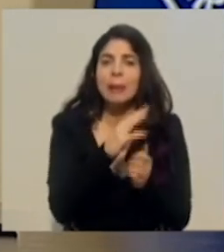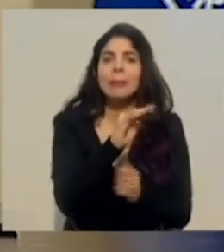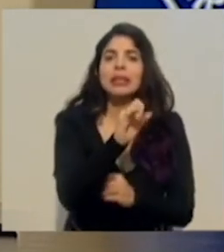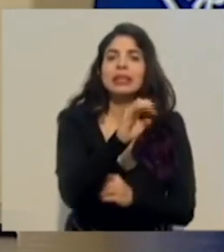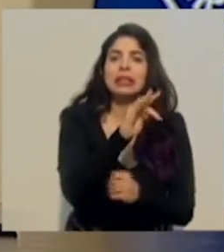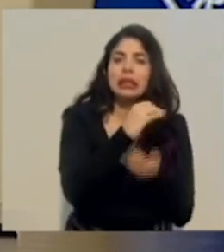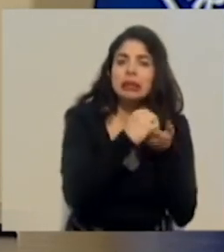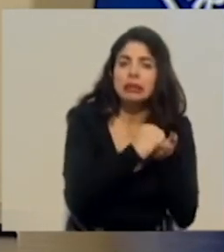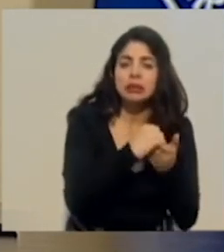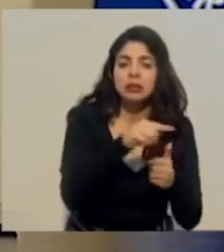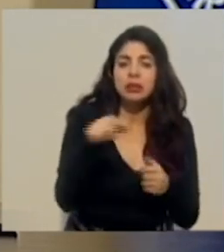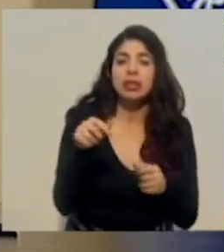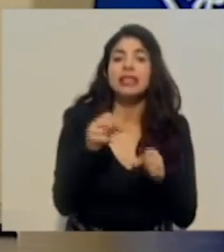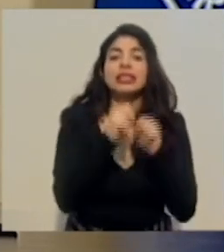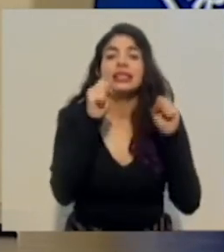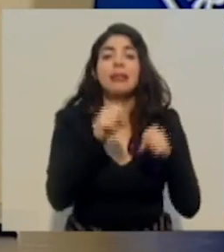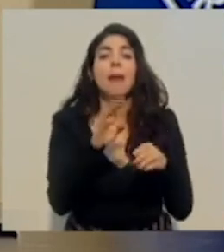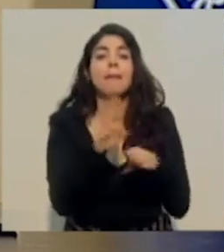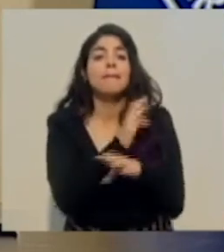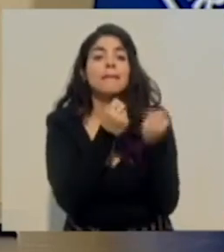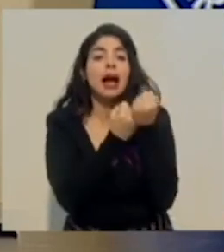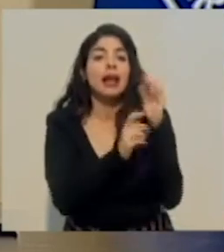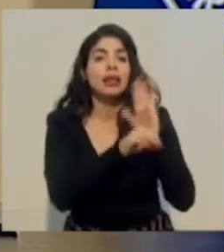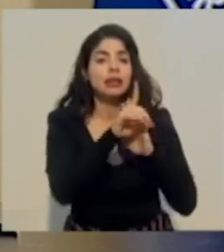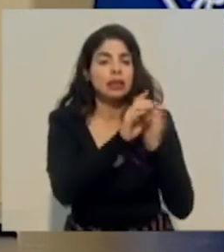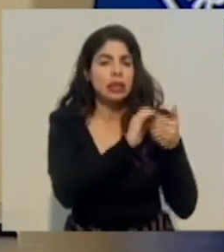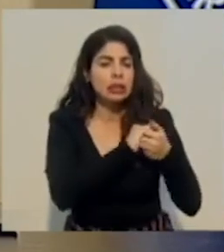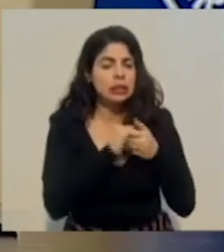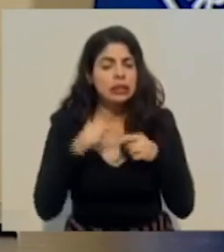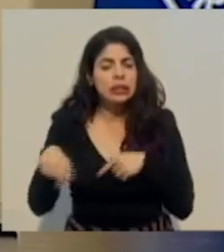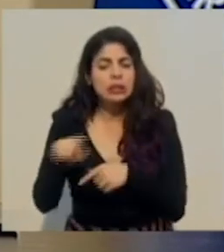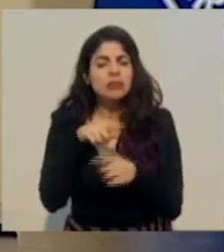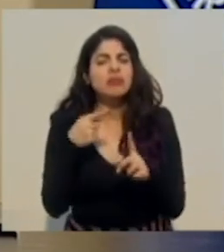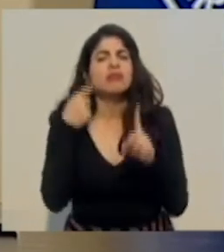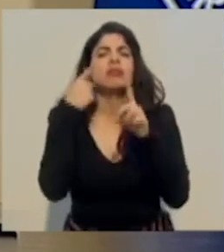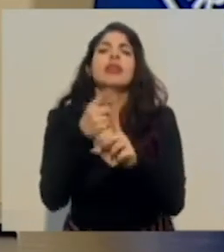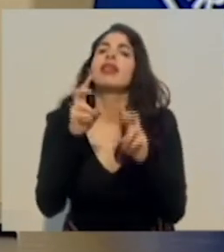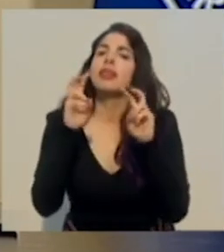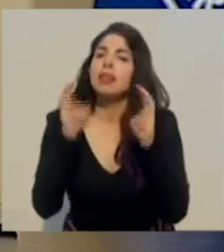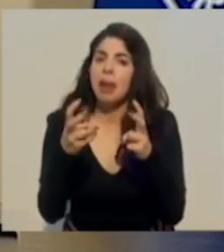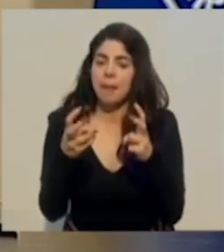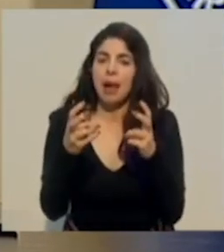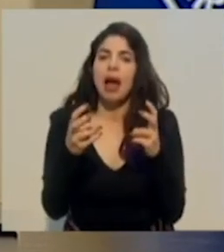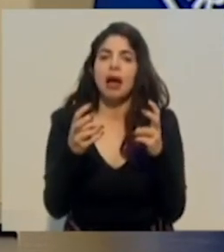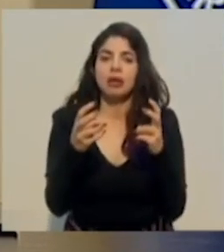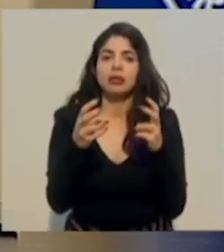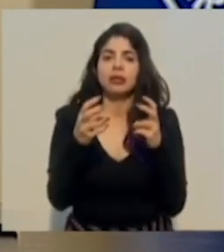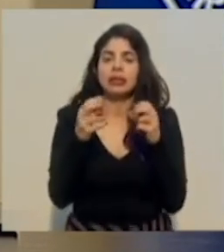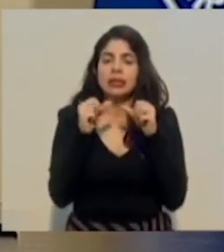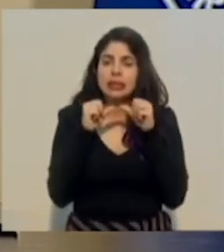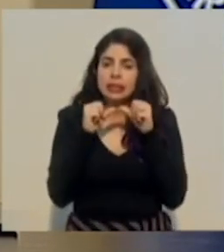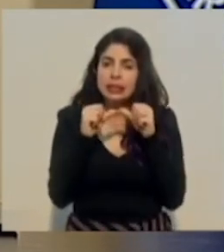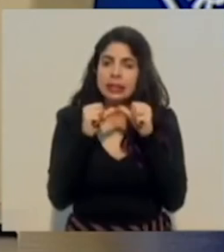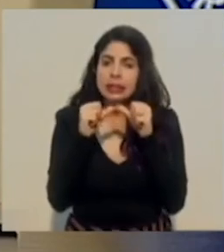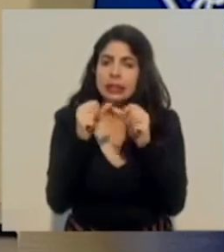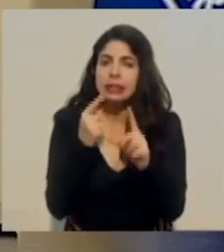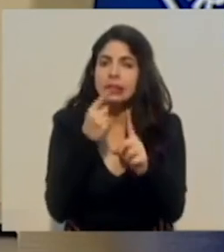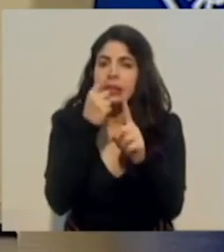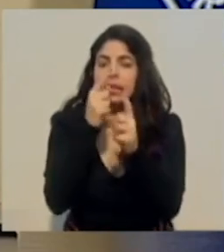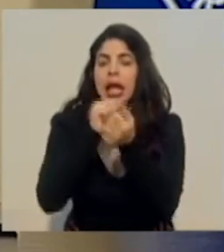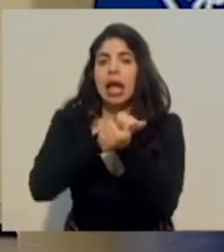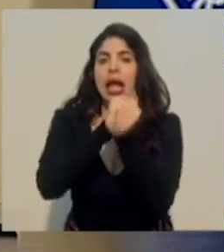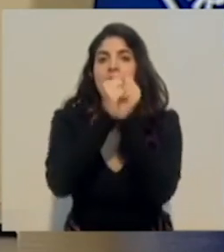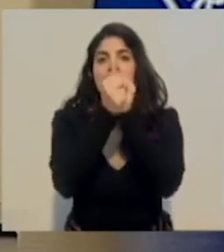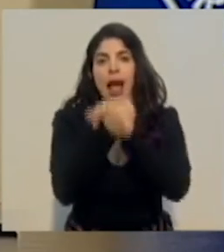de Banca para el Desarrollo, todos los temas que están enfocados a una continuidad hacia la transformación de nuevos modelos de